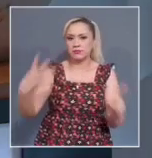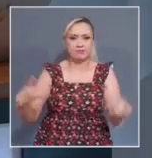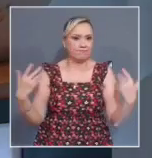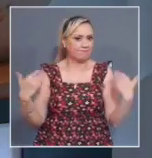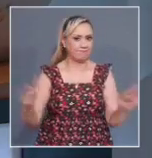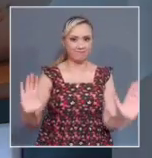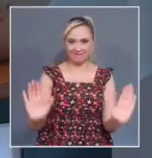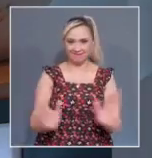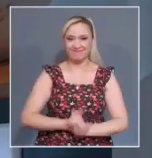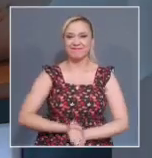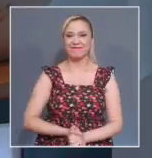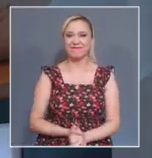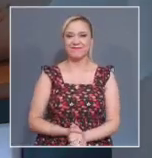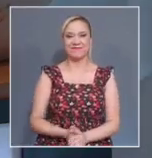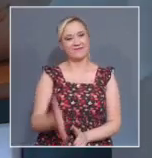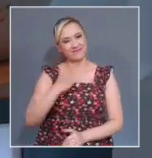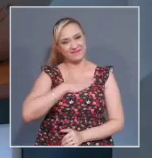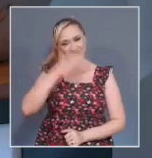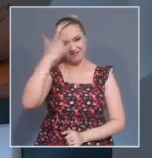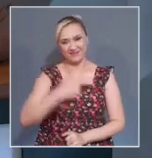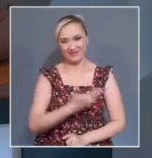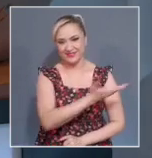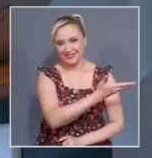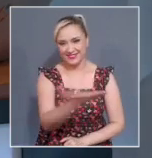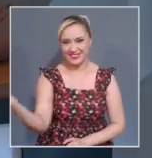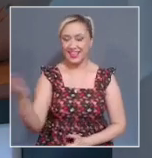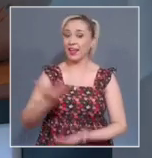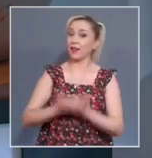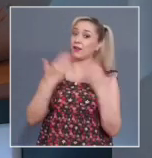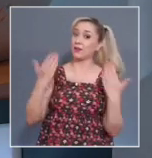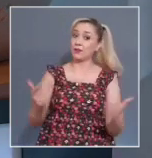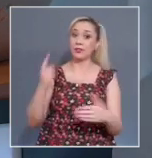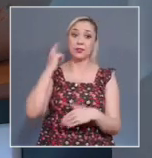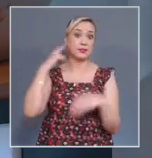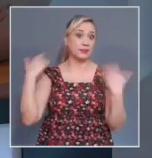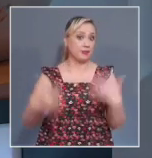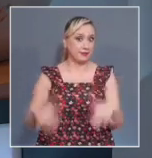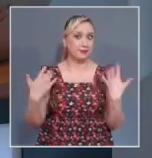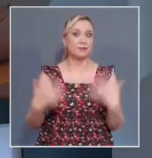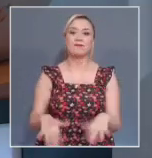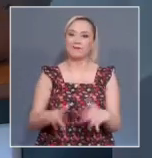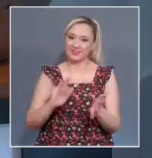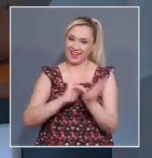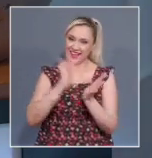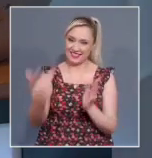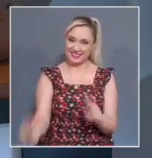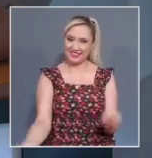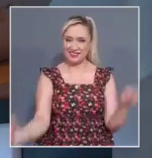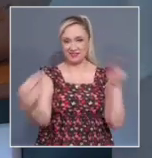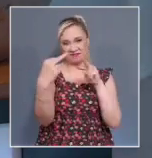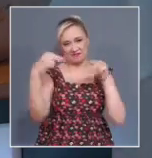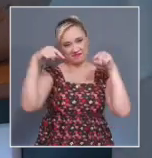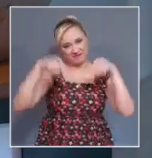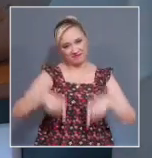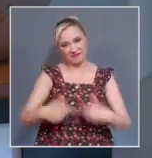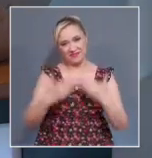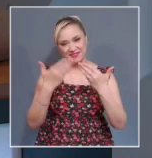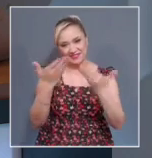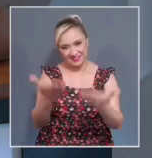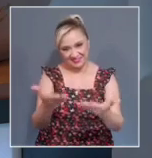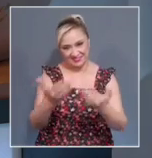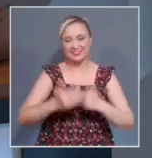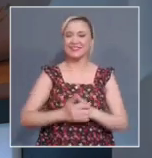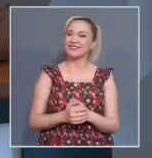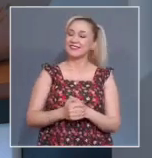Muy buenas noches, vámonos con todas las noticias. Qué gusto que nos esté haciendo el favor de su compañía. Bueno,